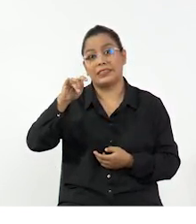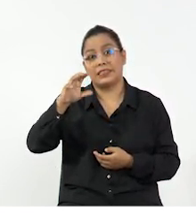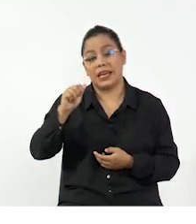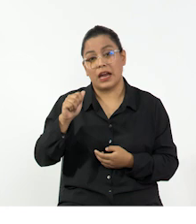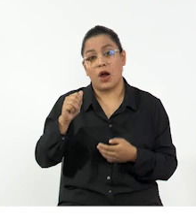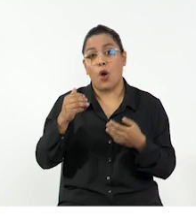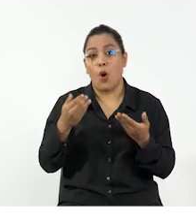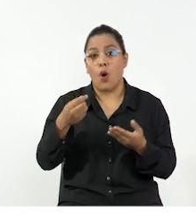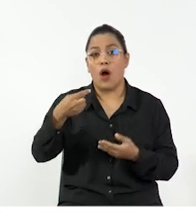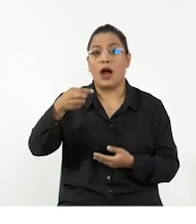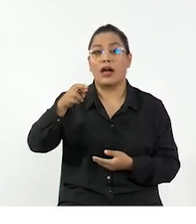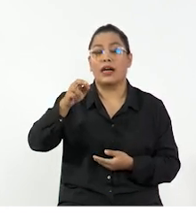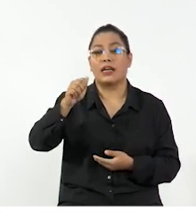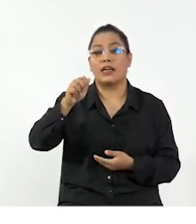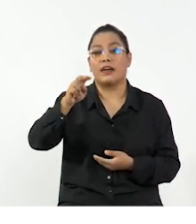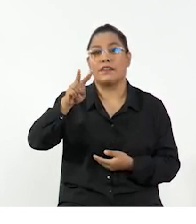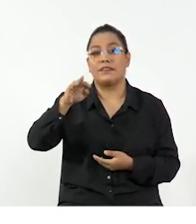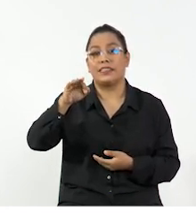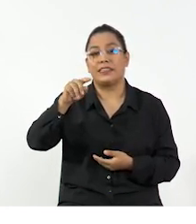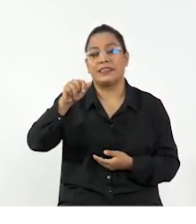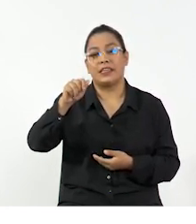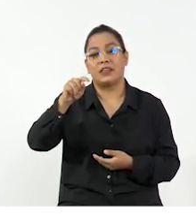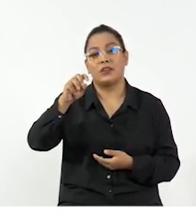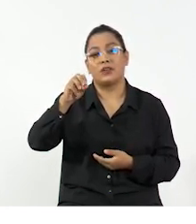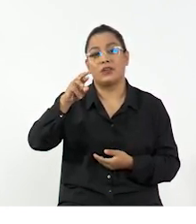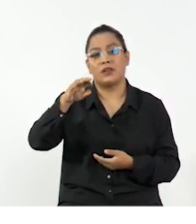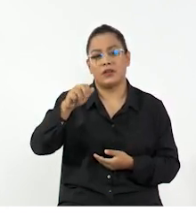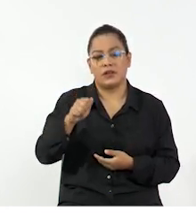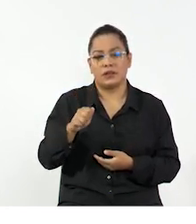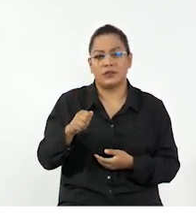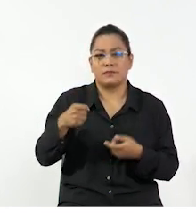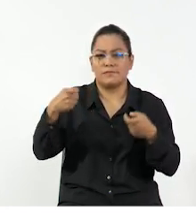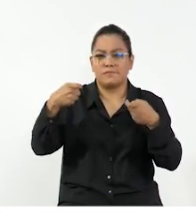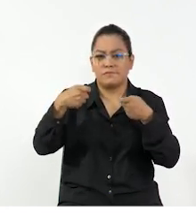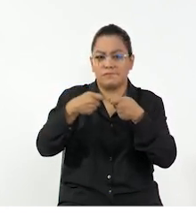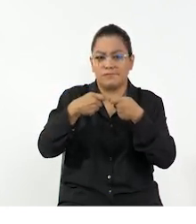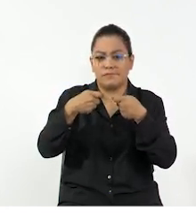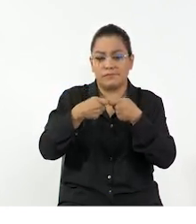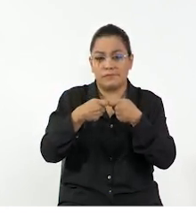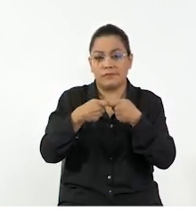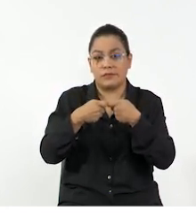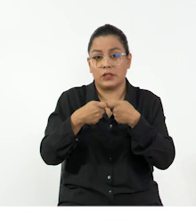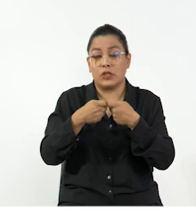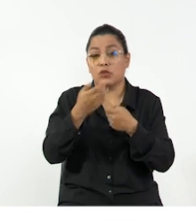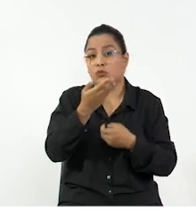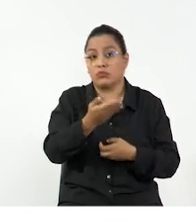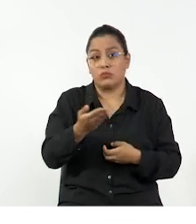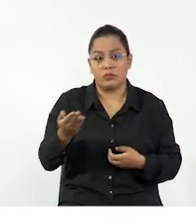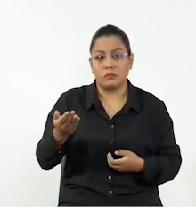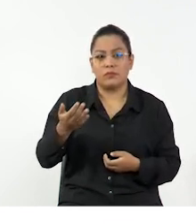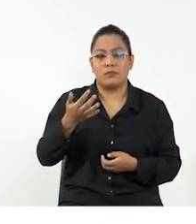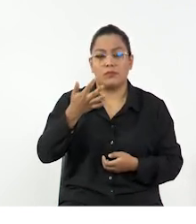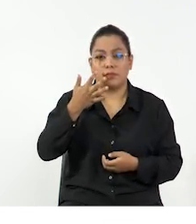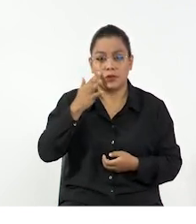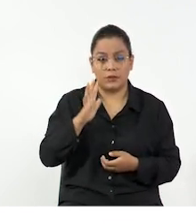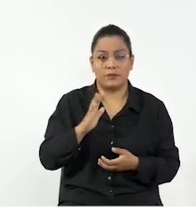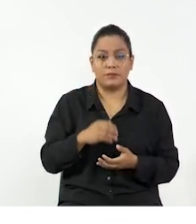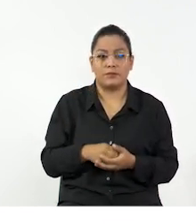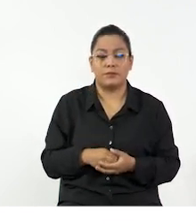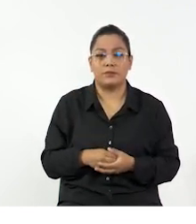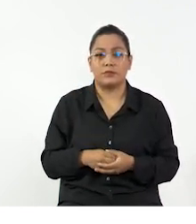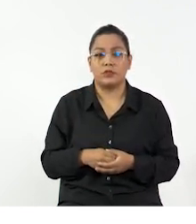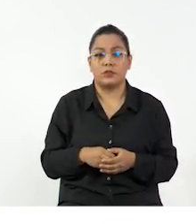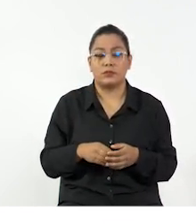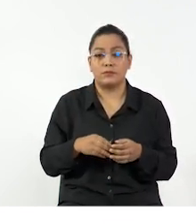potencial elástica, por otro lado. ¿Pero de qué depende la energía cinética? Es la energía proporcional al cuadrado de la velocidad de un cuerpo.